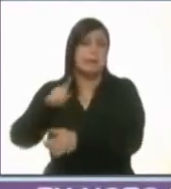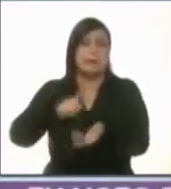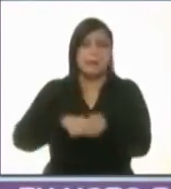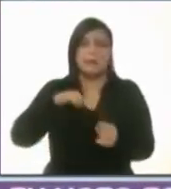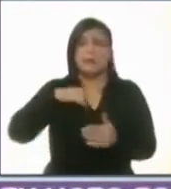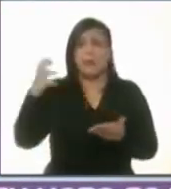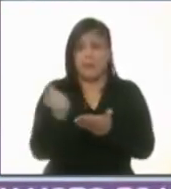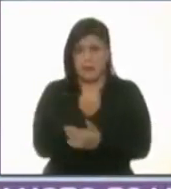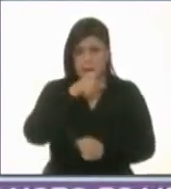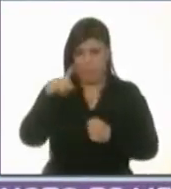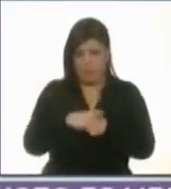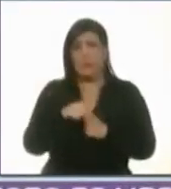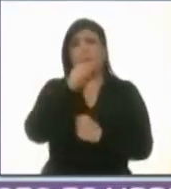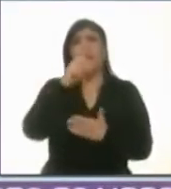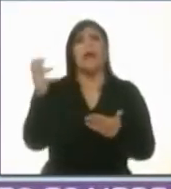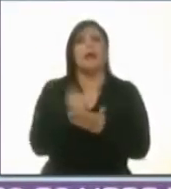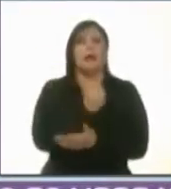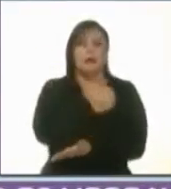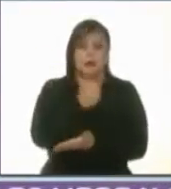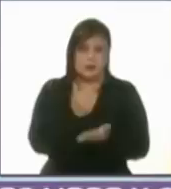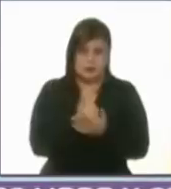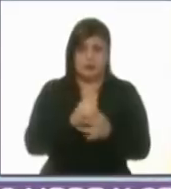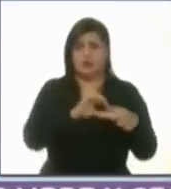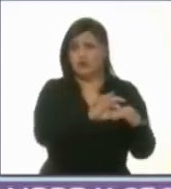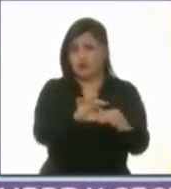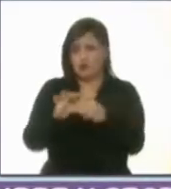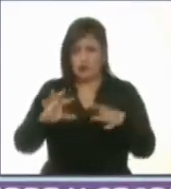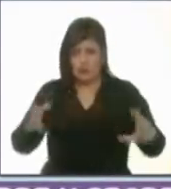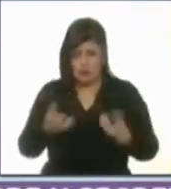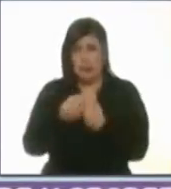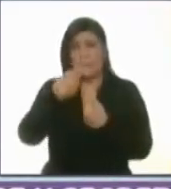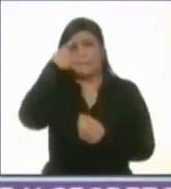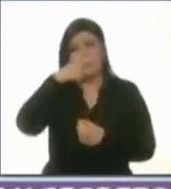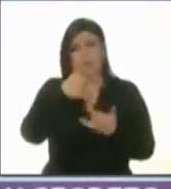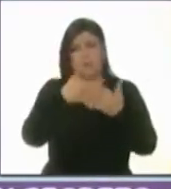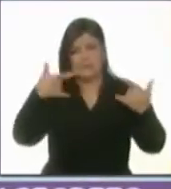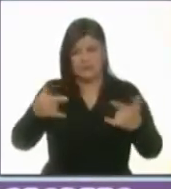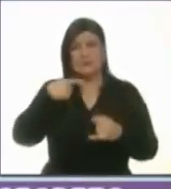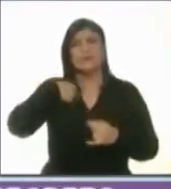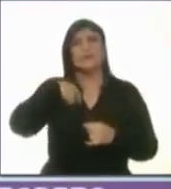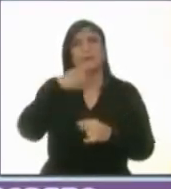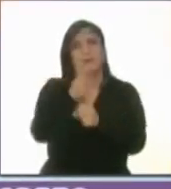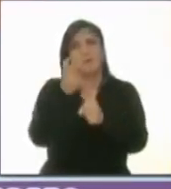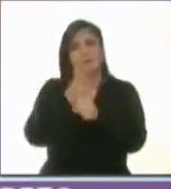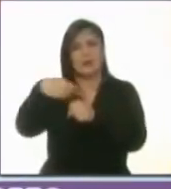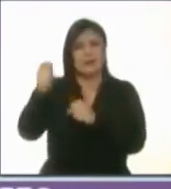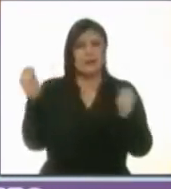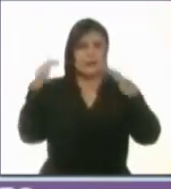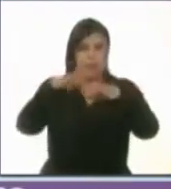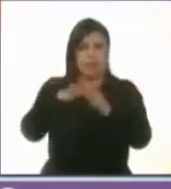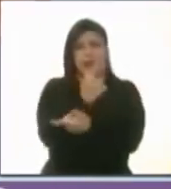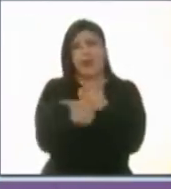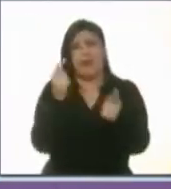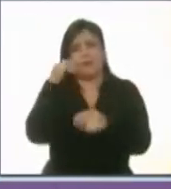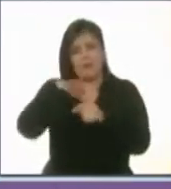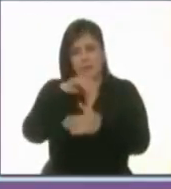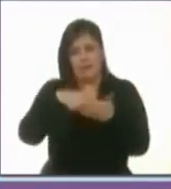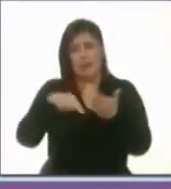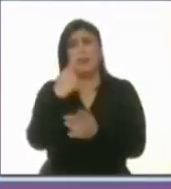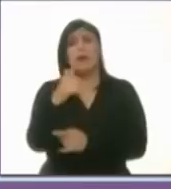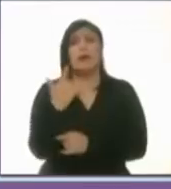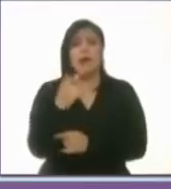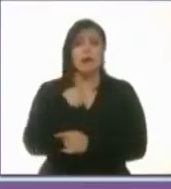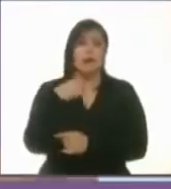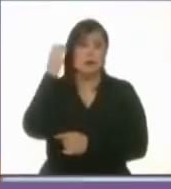vamos a ganar la ciudad. Vamos juntos a hacer historia. Te invito a votar libremente el próximo primero de julio. Soy